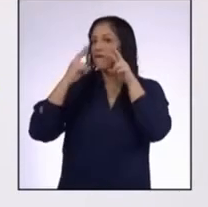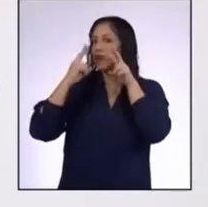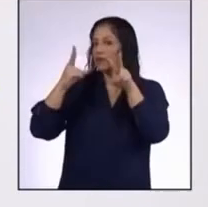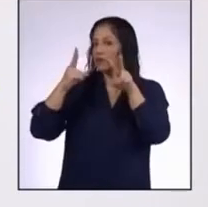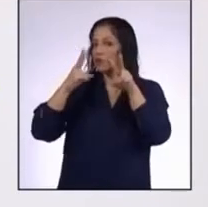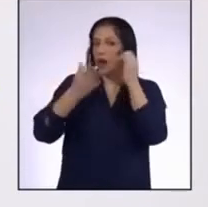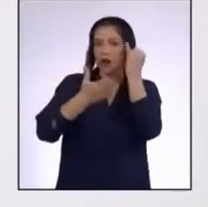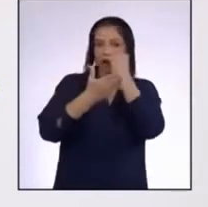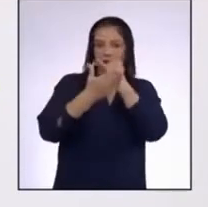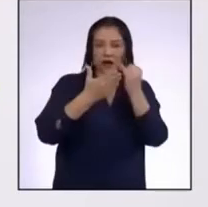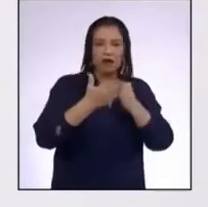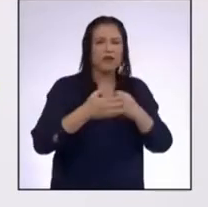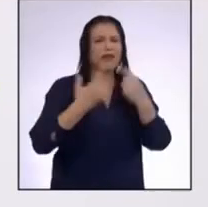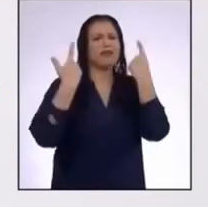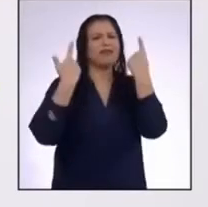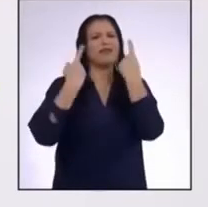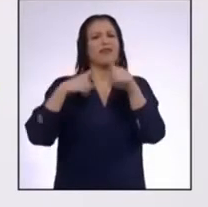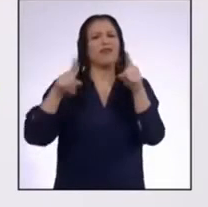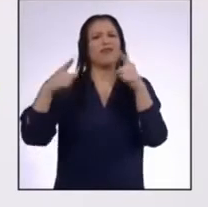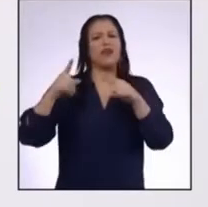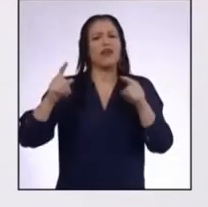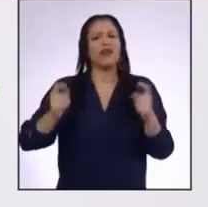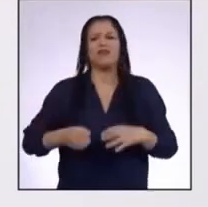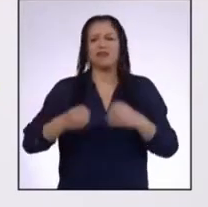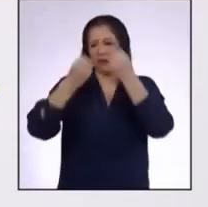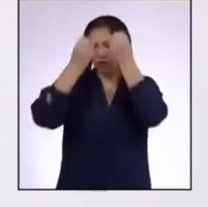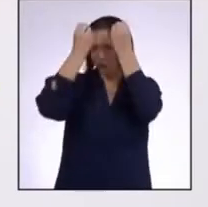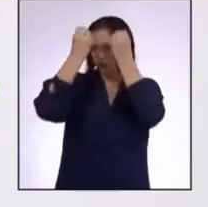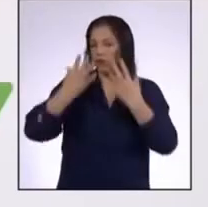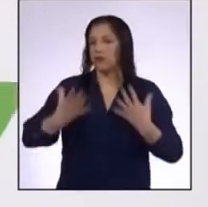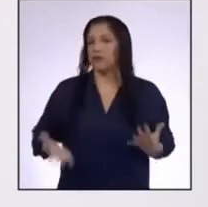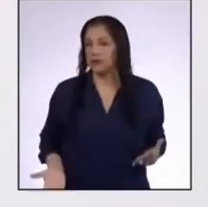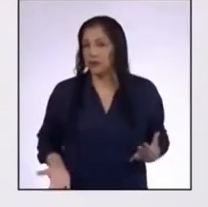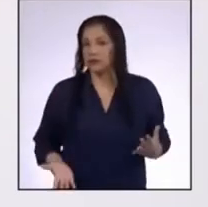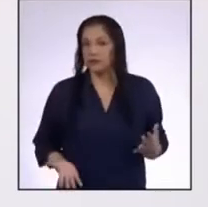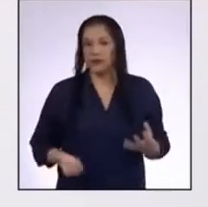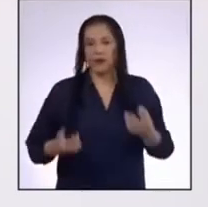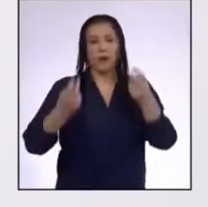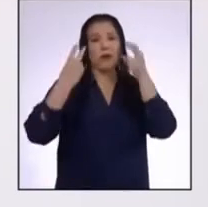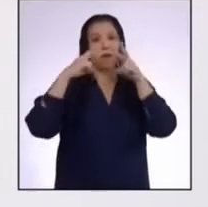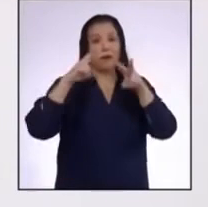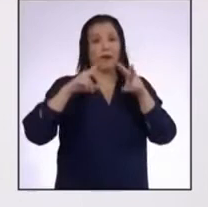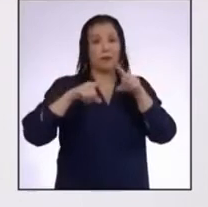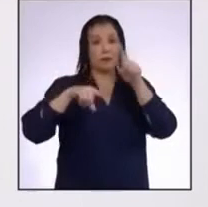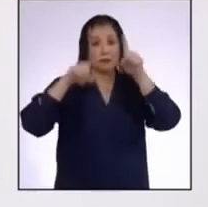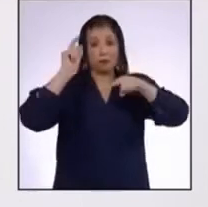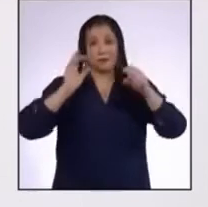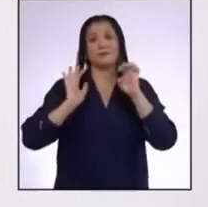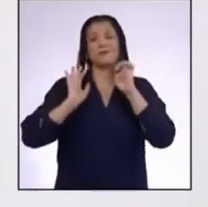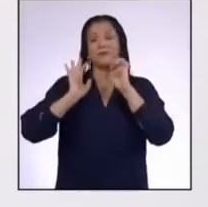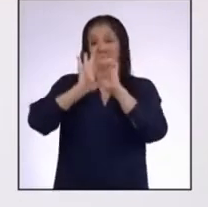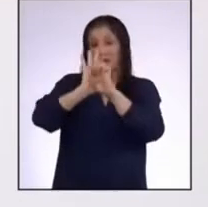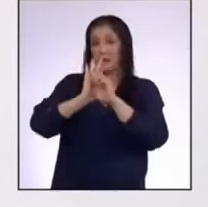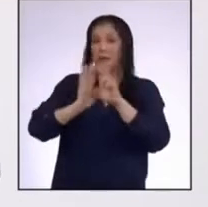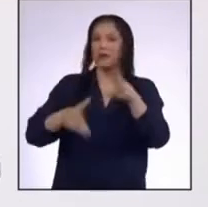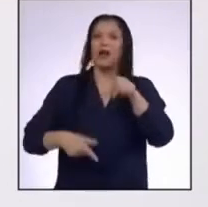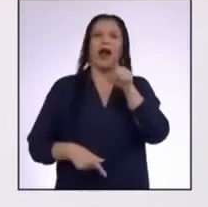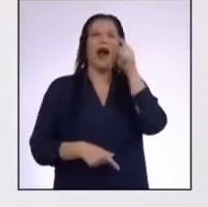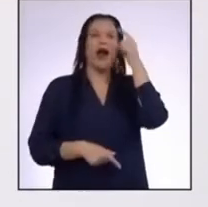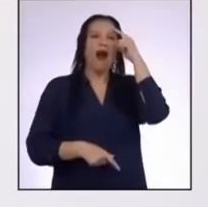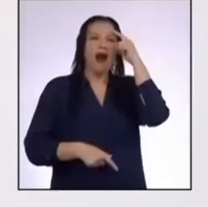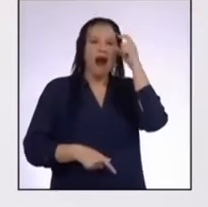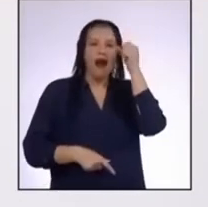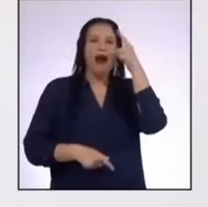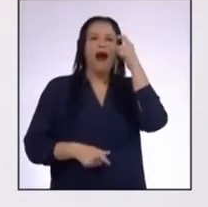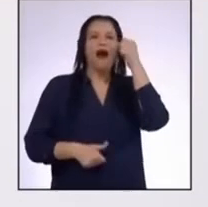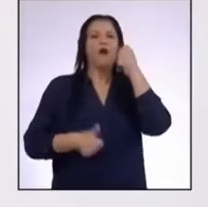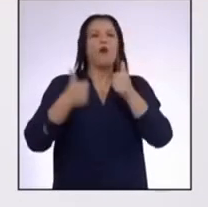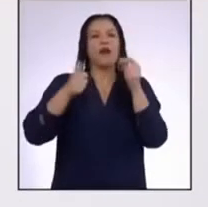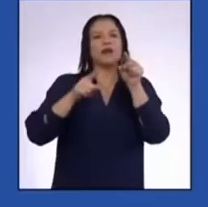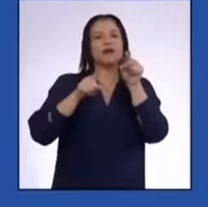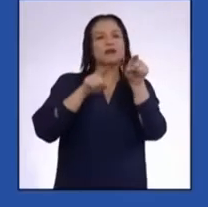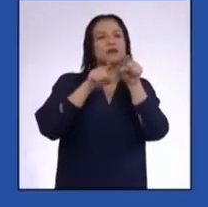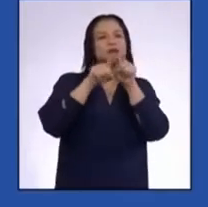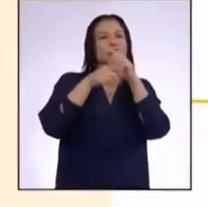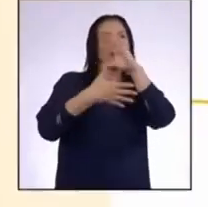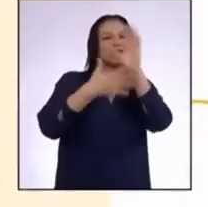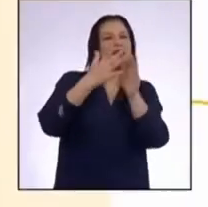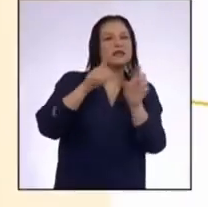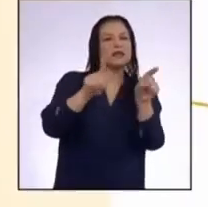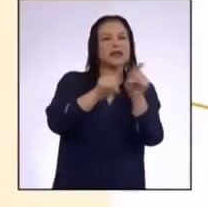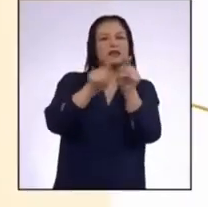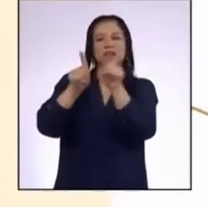gráfica De distintos tipos de información Veamos algunos ejemplos para identificar puntos en común